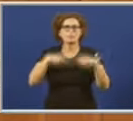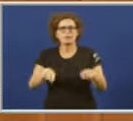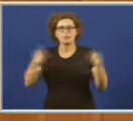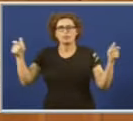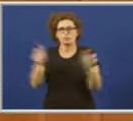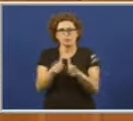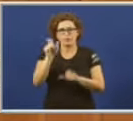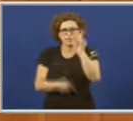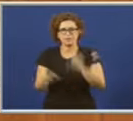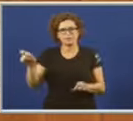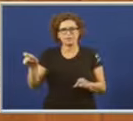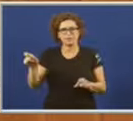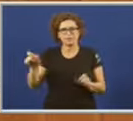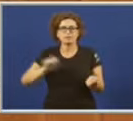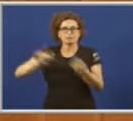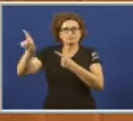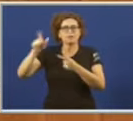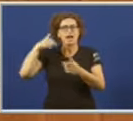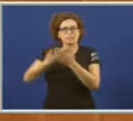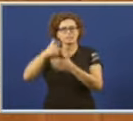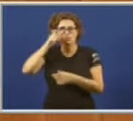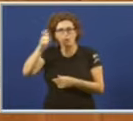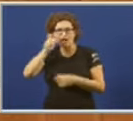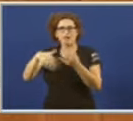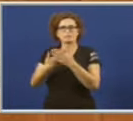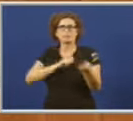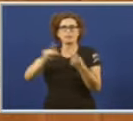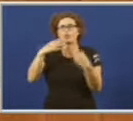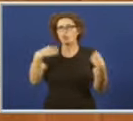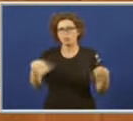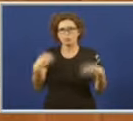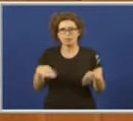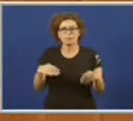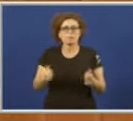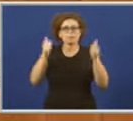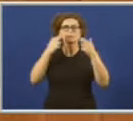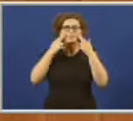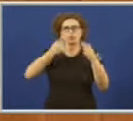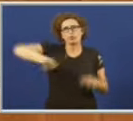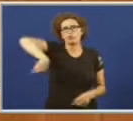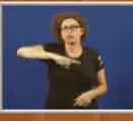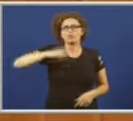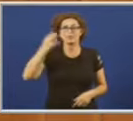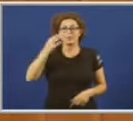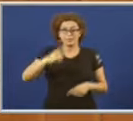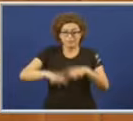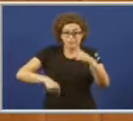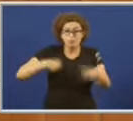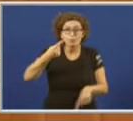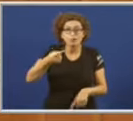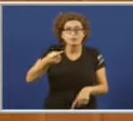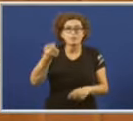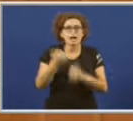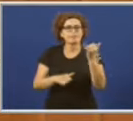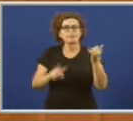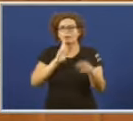poboación continuada, do despovoamento rural e a emigración juvenil, o medo que temos nos é que despois de todo iso gañen a